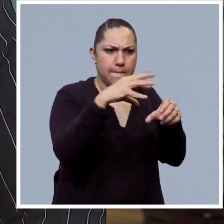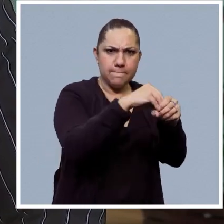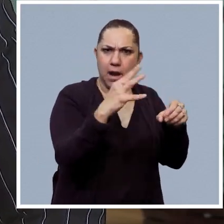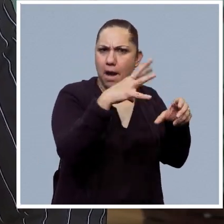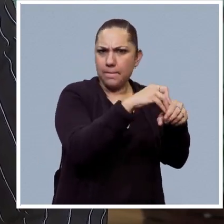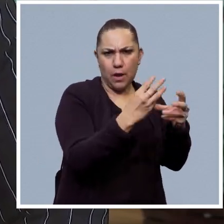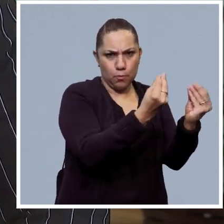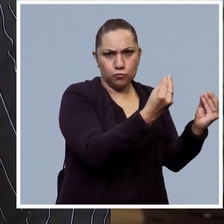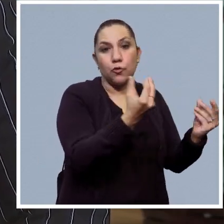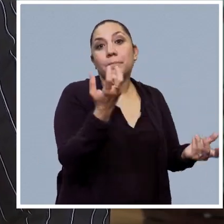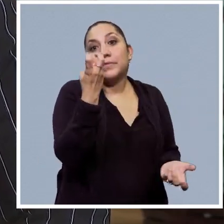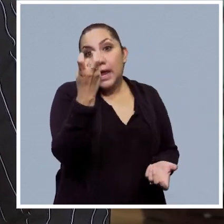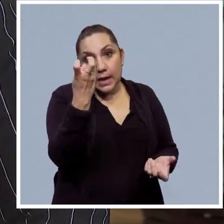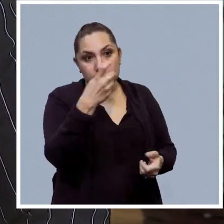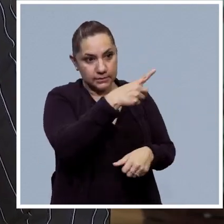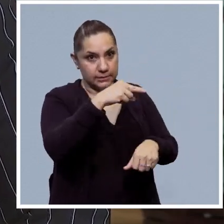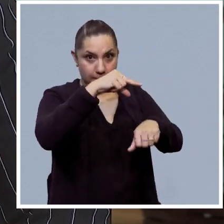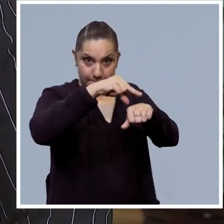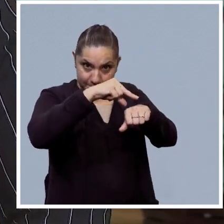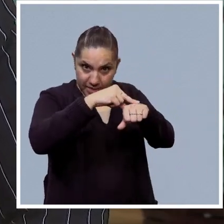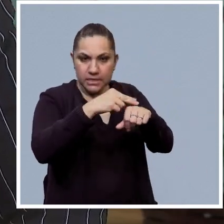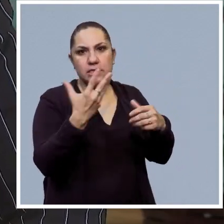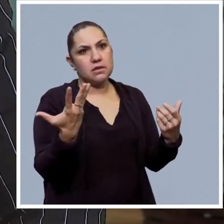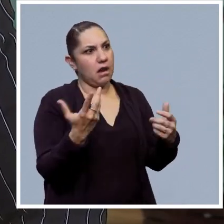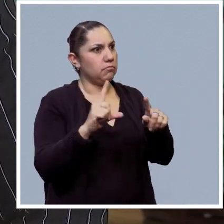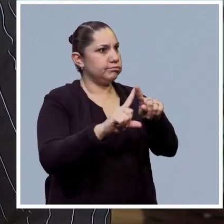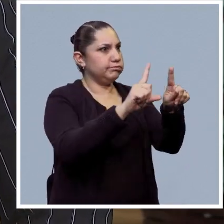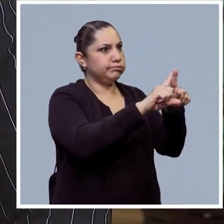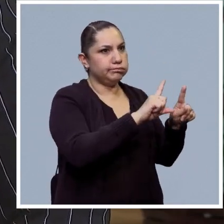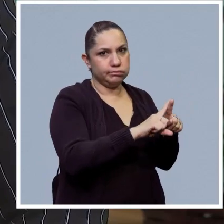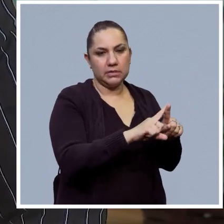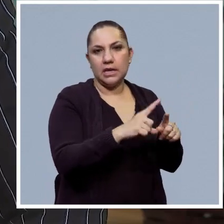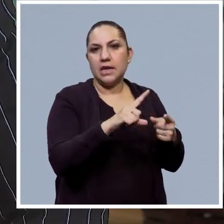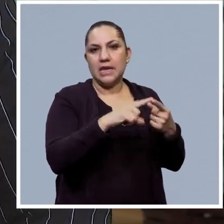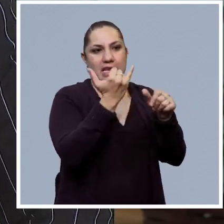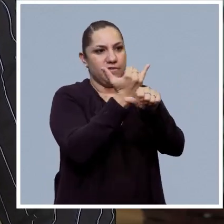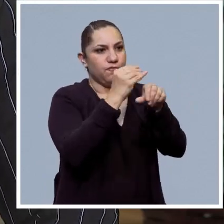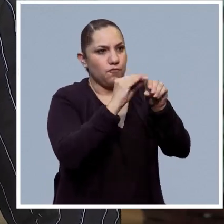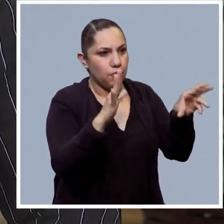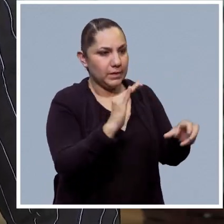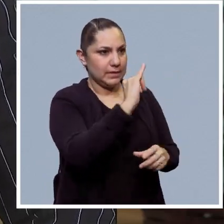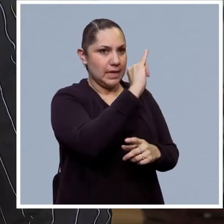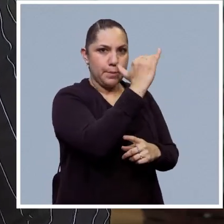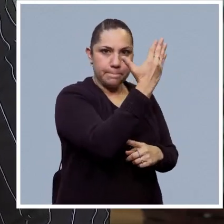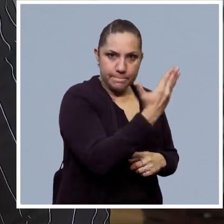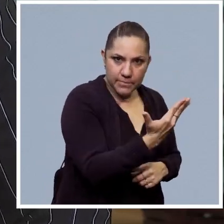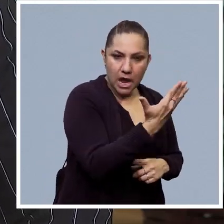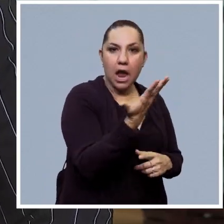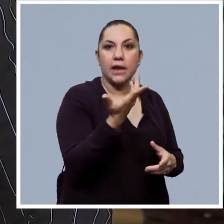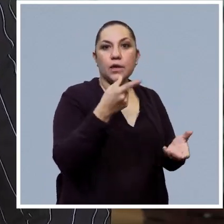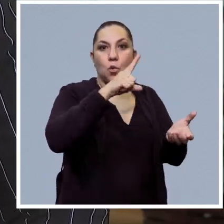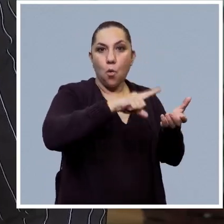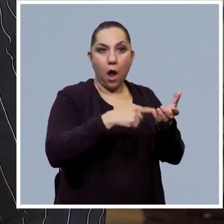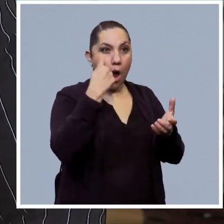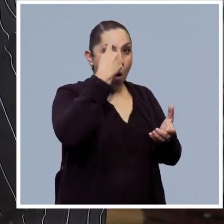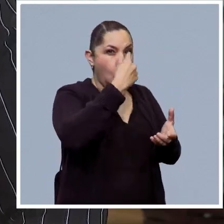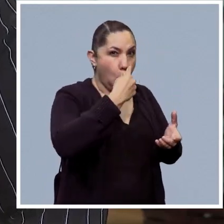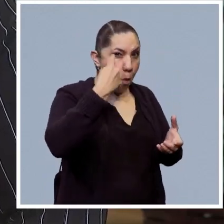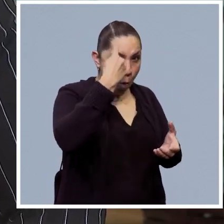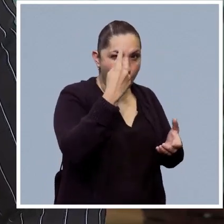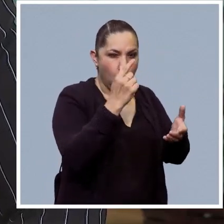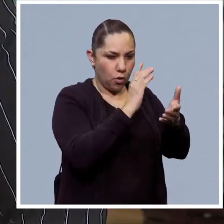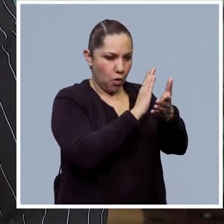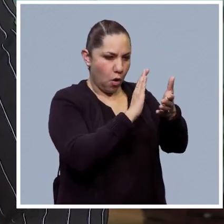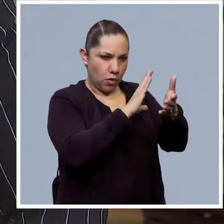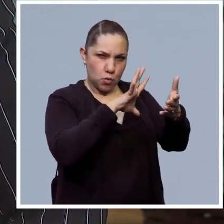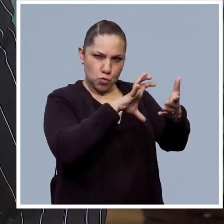datos en medicina, generalmente cuando hablamos, por ejemplo, de imágenes, de tomografías, de fotografías de fondo de ojo, se pueden